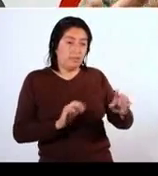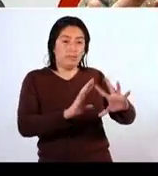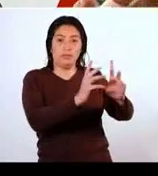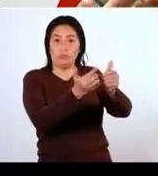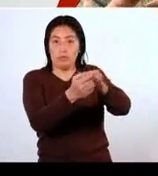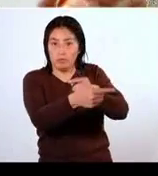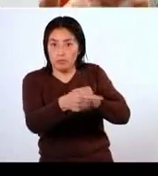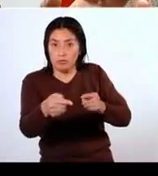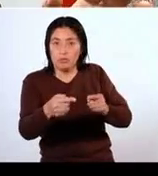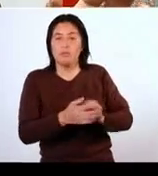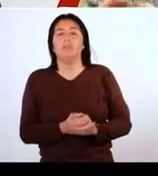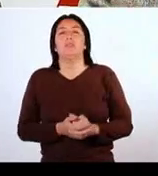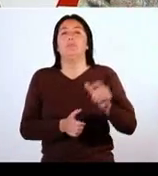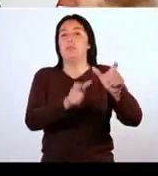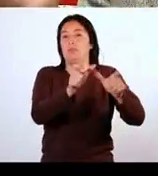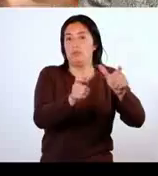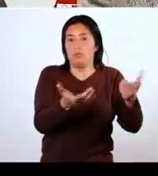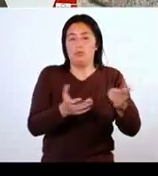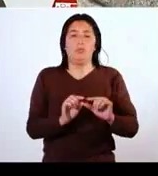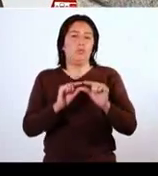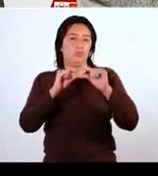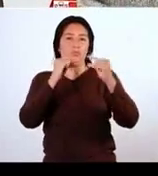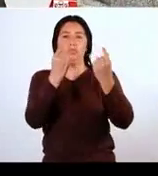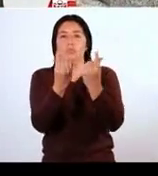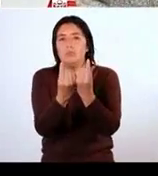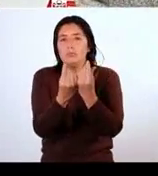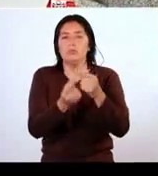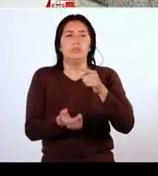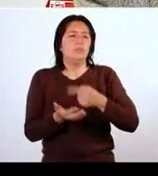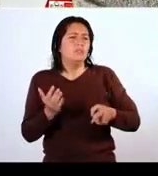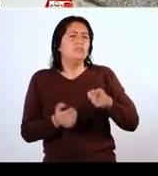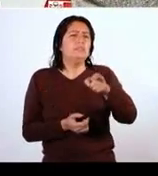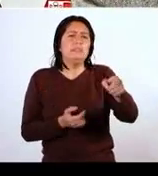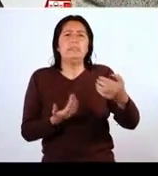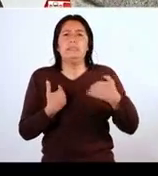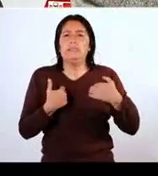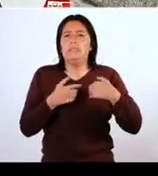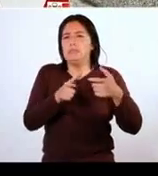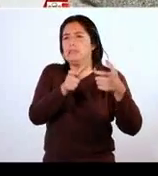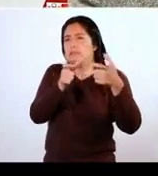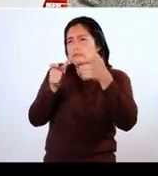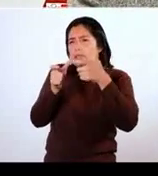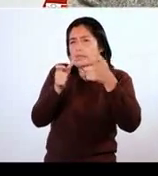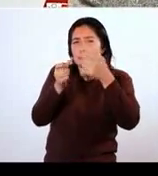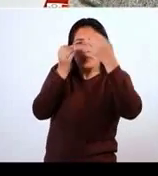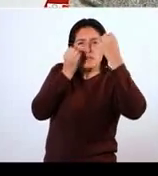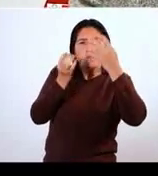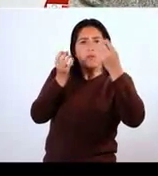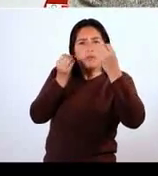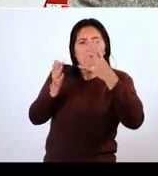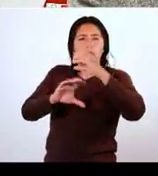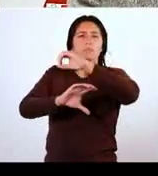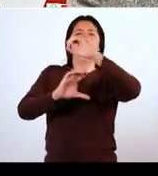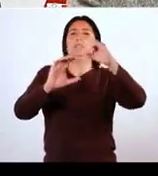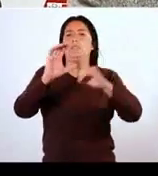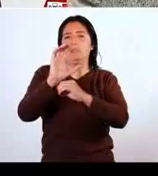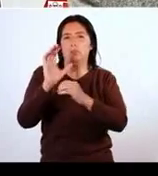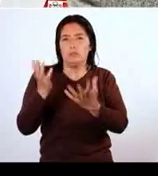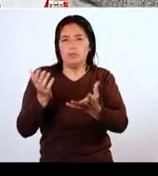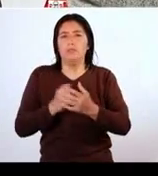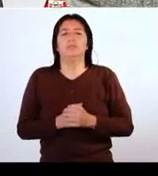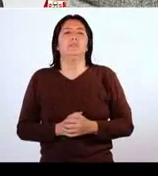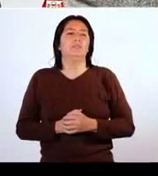sociedades civiles, los gremios, los que tienen que velar, informar al CONAIS